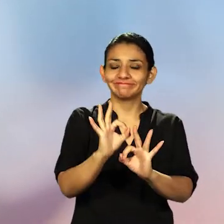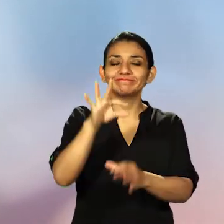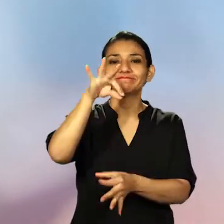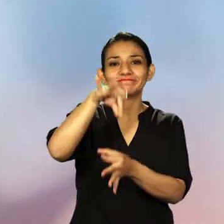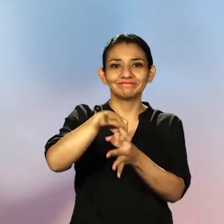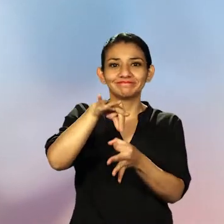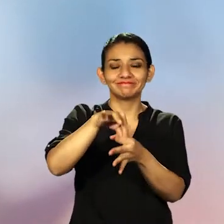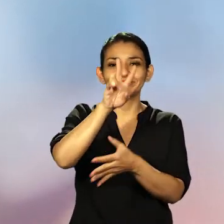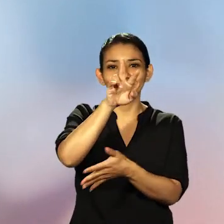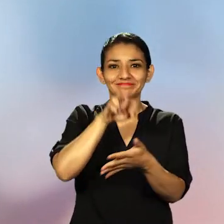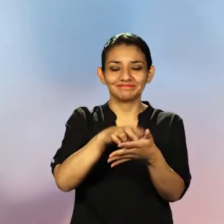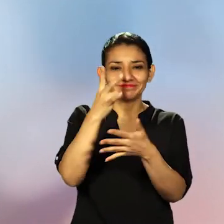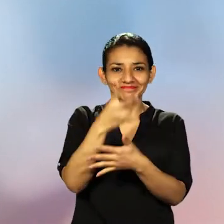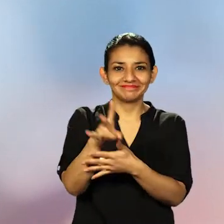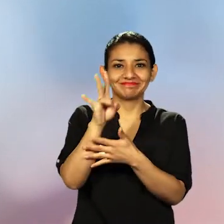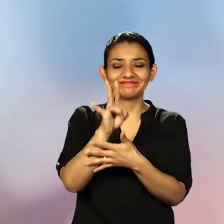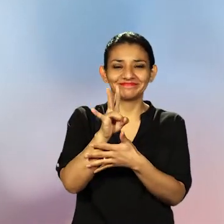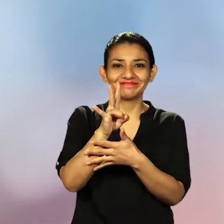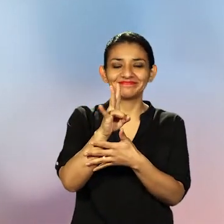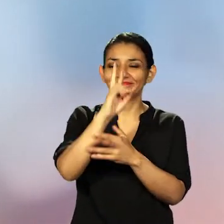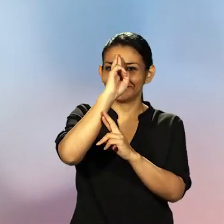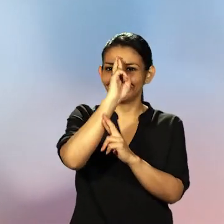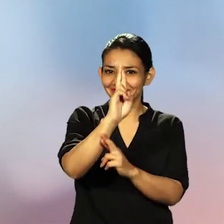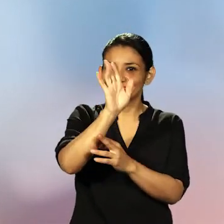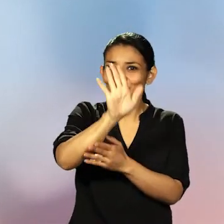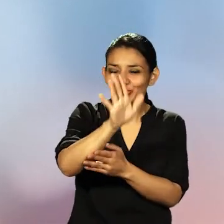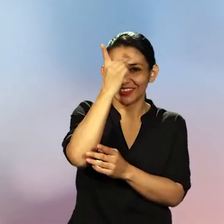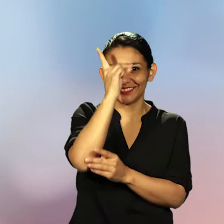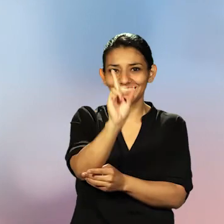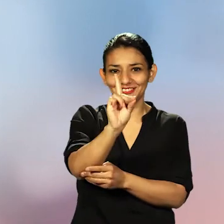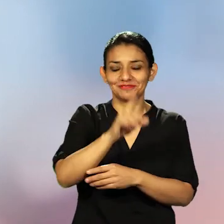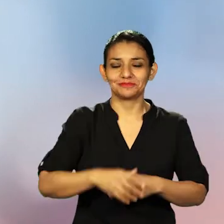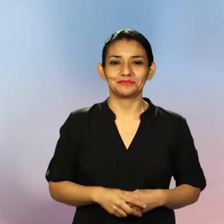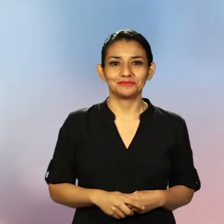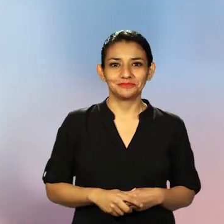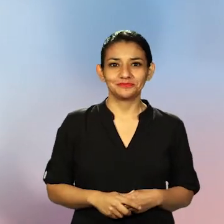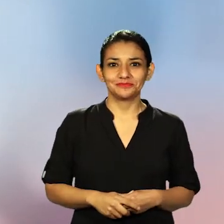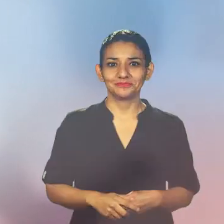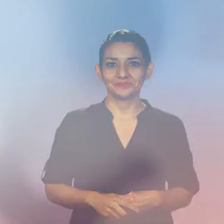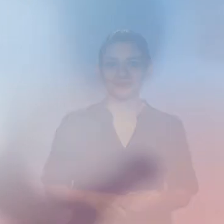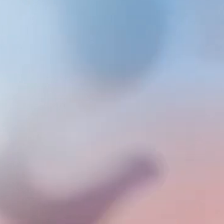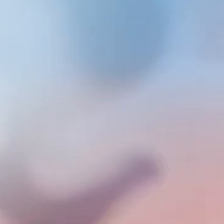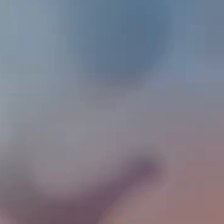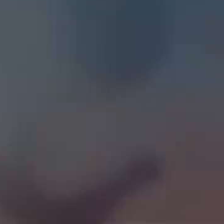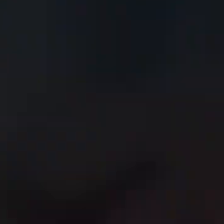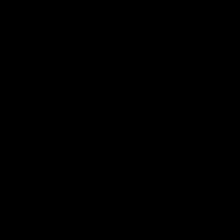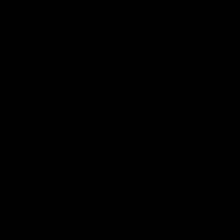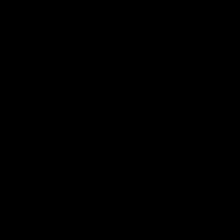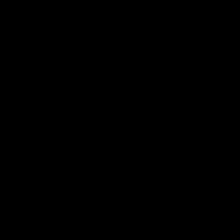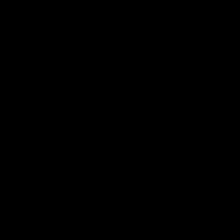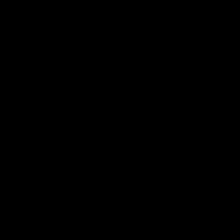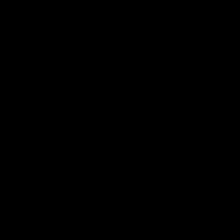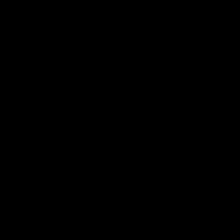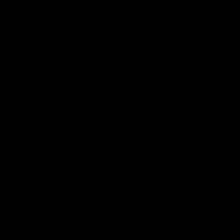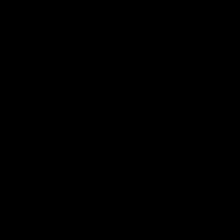Elecciones 2017. Garantizamos tu decisión. Gracias. Gracias.